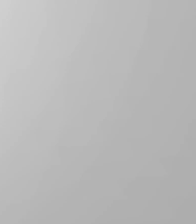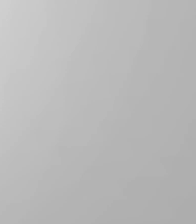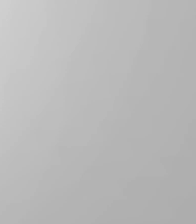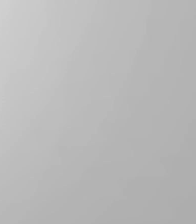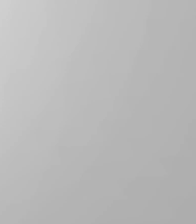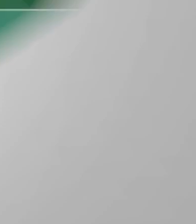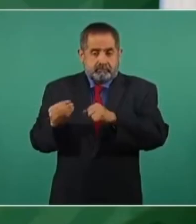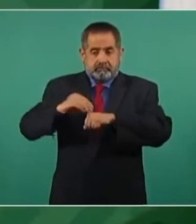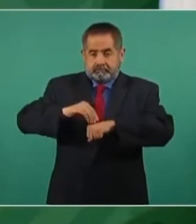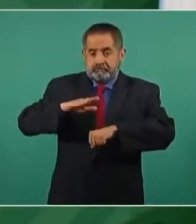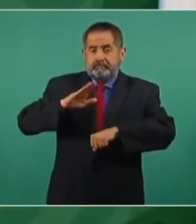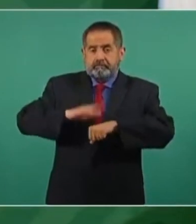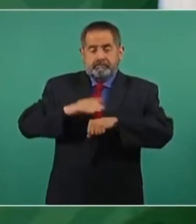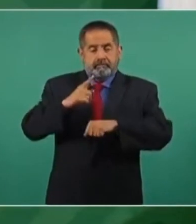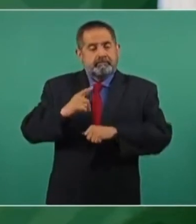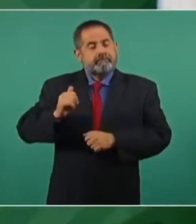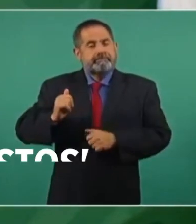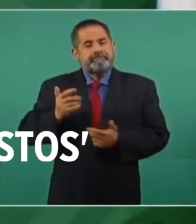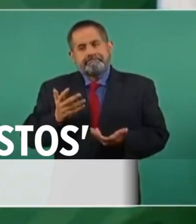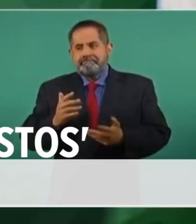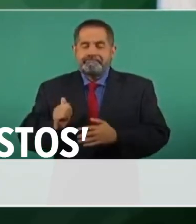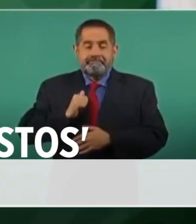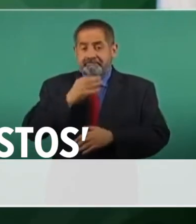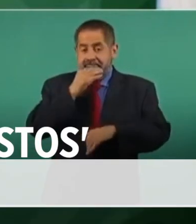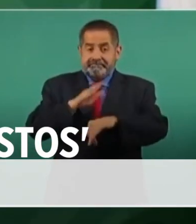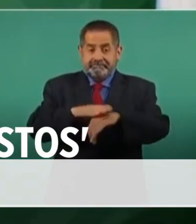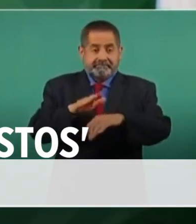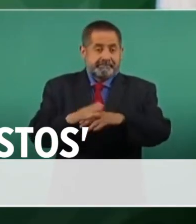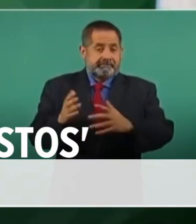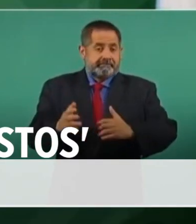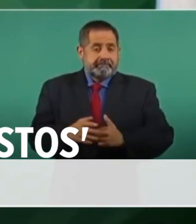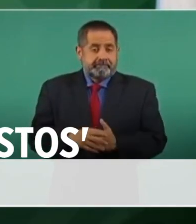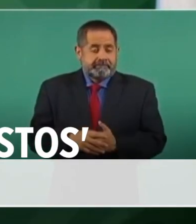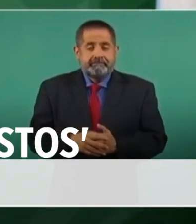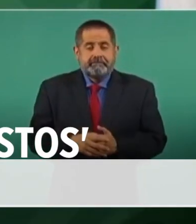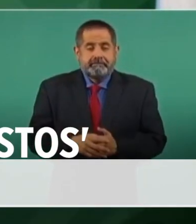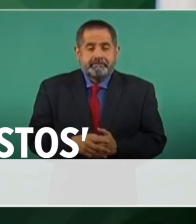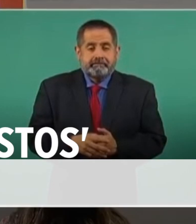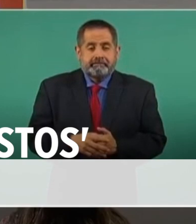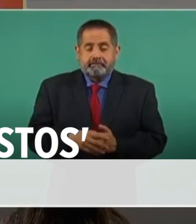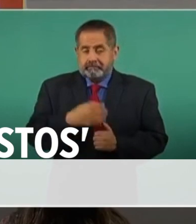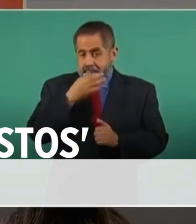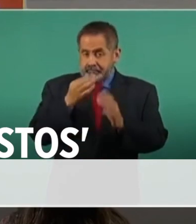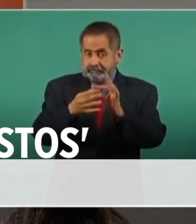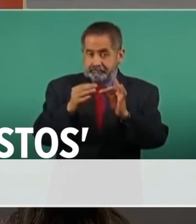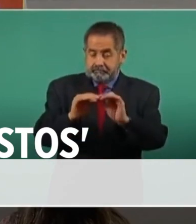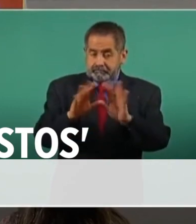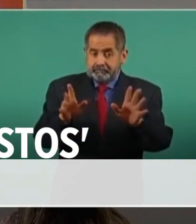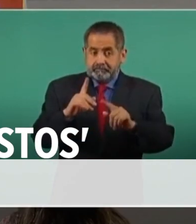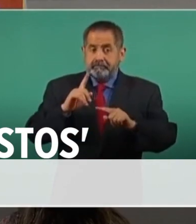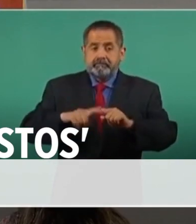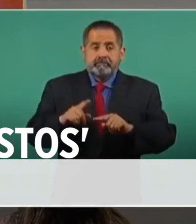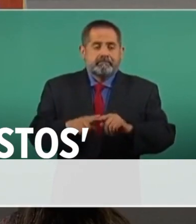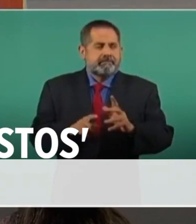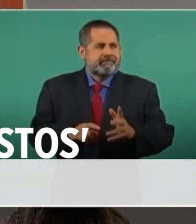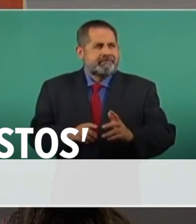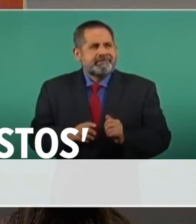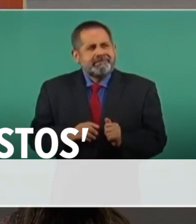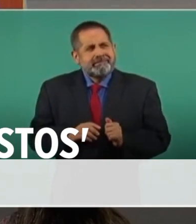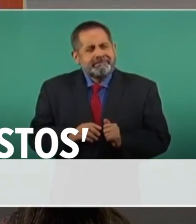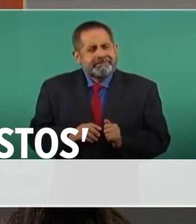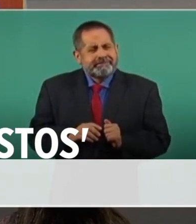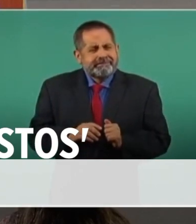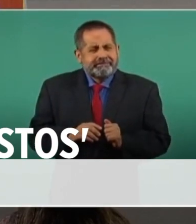Aquí aprovecho para aclarar, no sé si